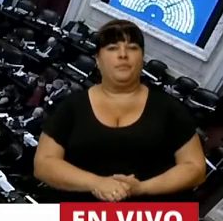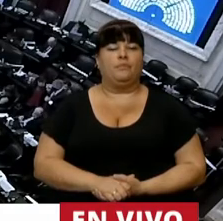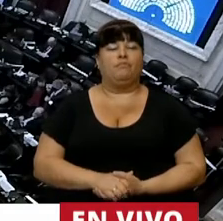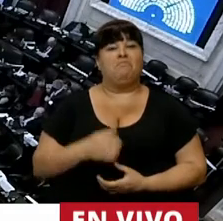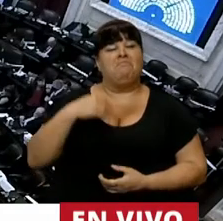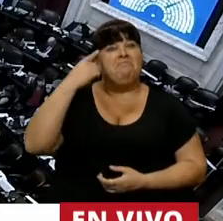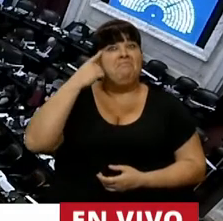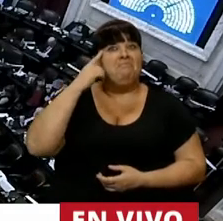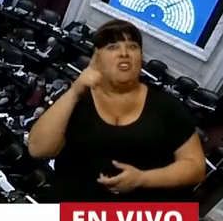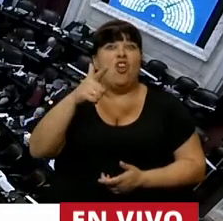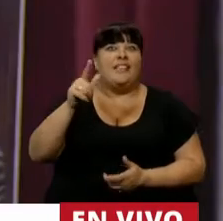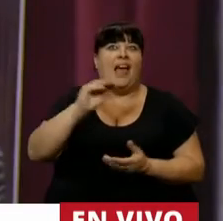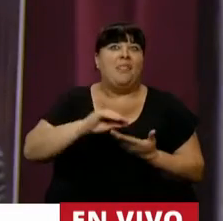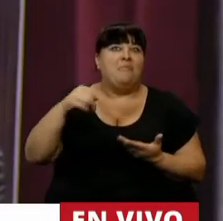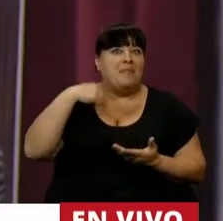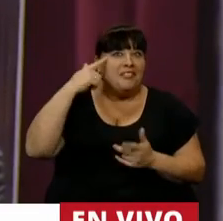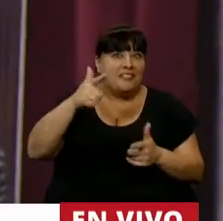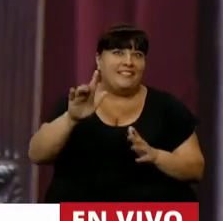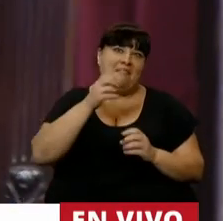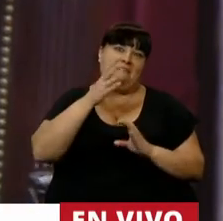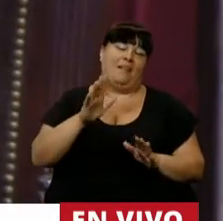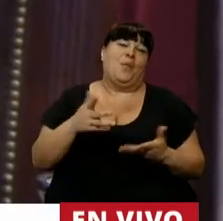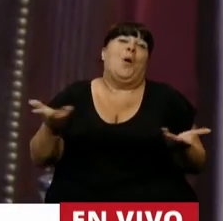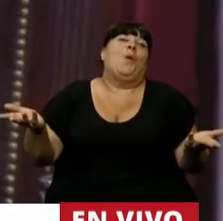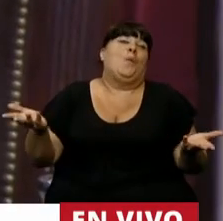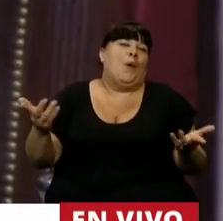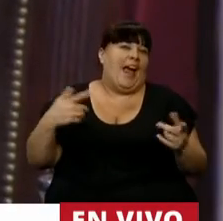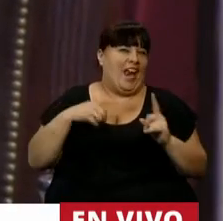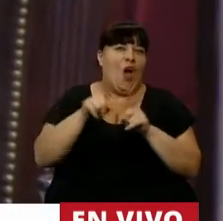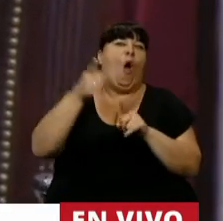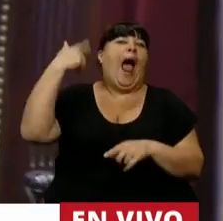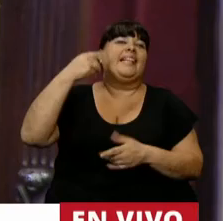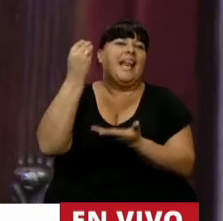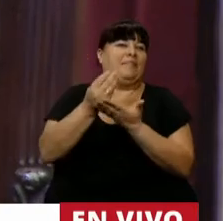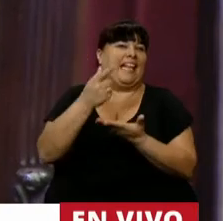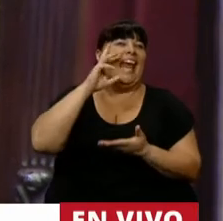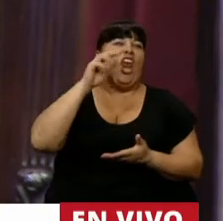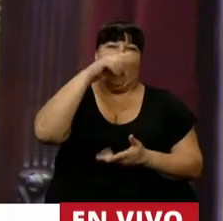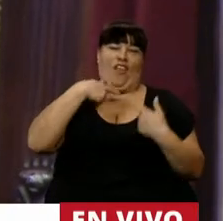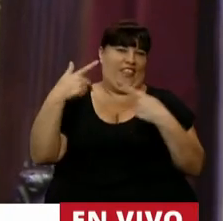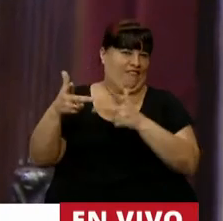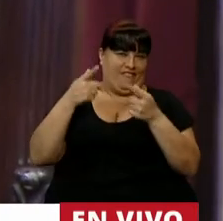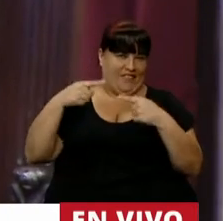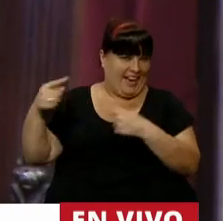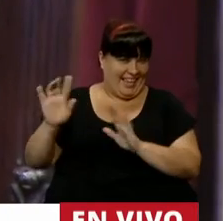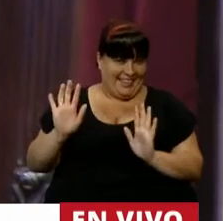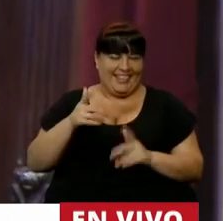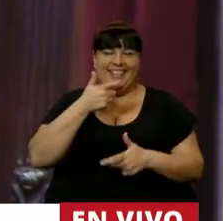Tenía la expectativa de que no estuviera, diputado. Bueno, no voy a decir lo mismo que el otro representante de Río Negro, en todo caso.